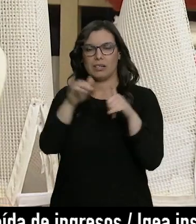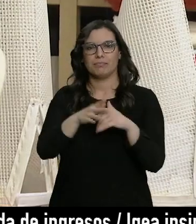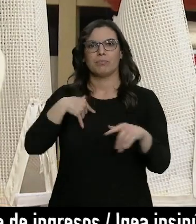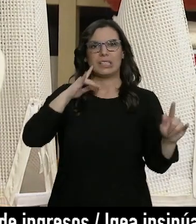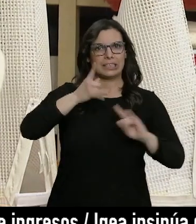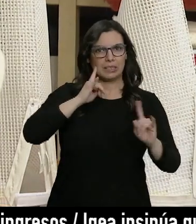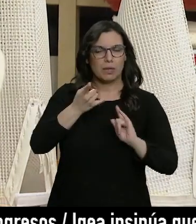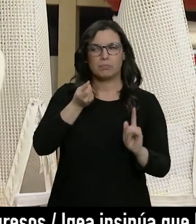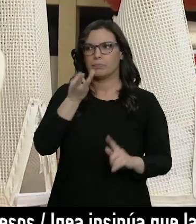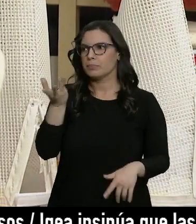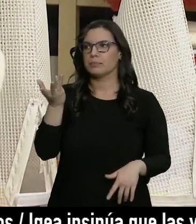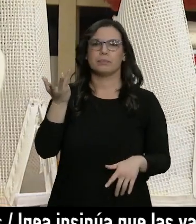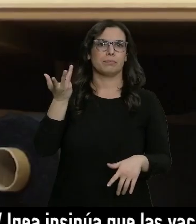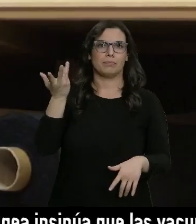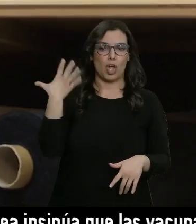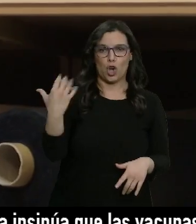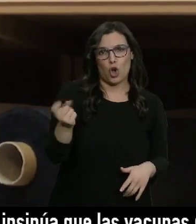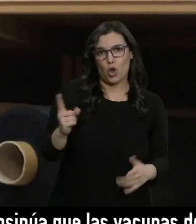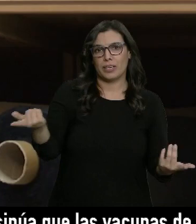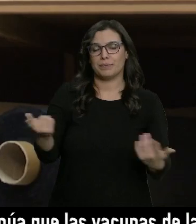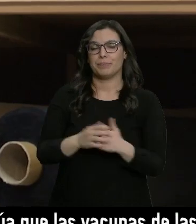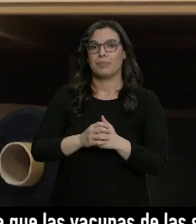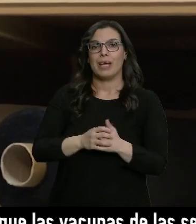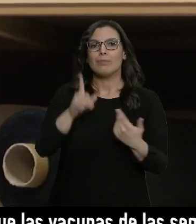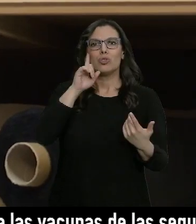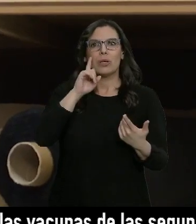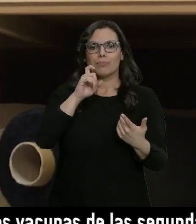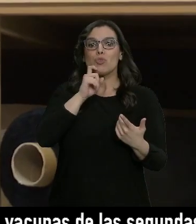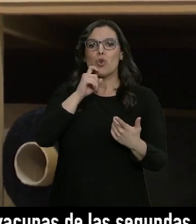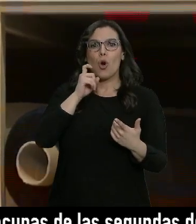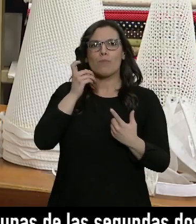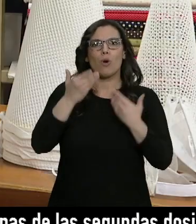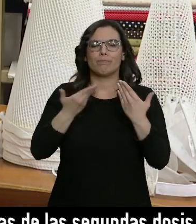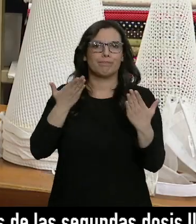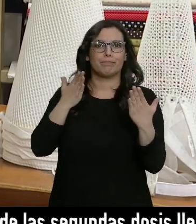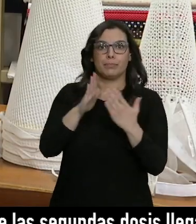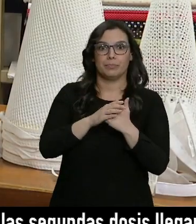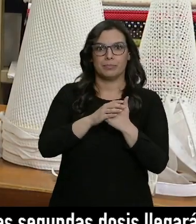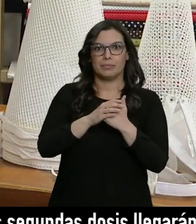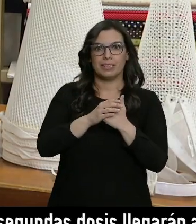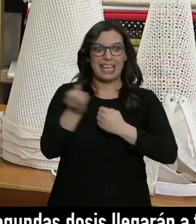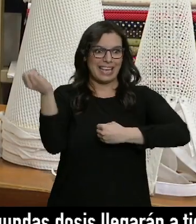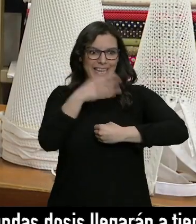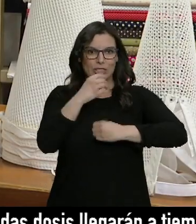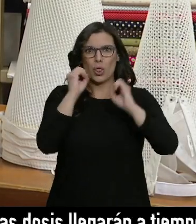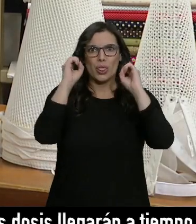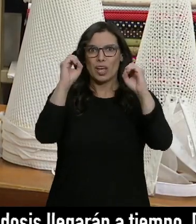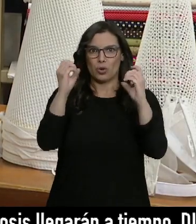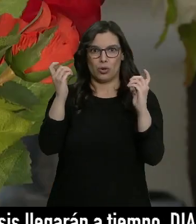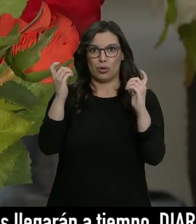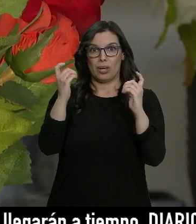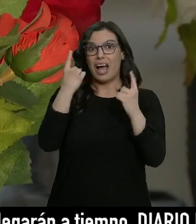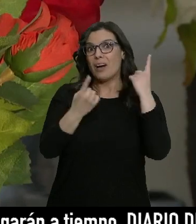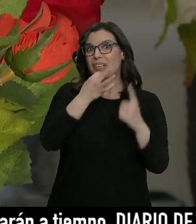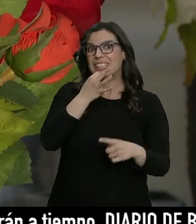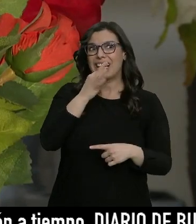hemos llamado varias veces y no vienen a por las túnicas. No saben de qué manera afrontar esta crisis. Sin ingresos de ninguna parte, porque hay tardes que no entra ni una